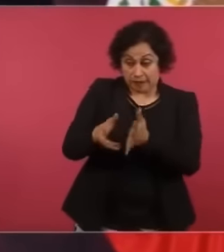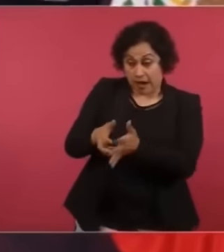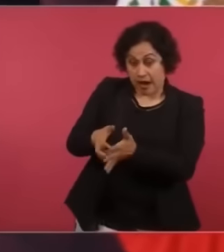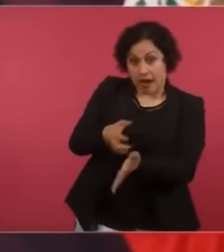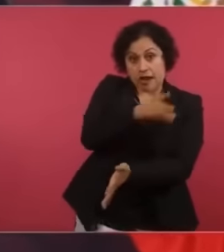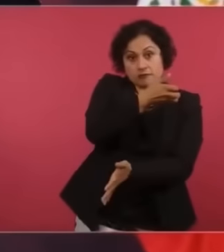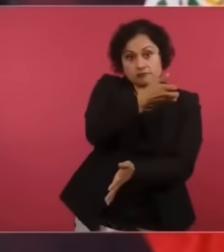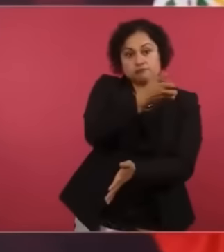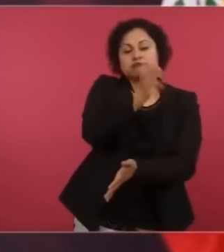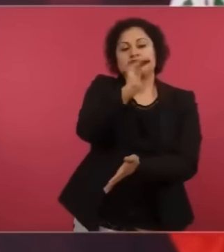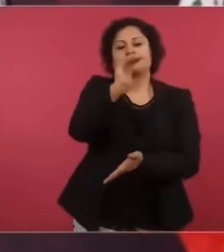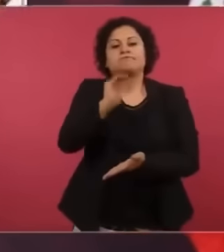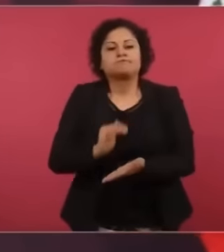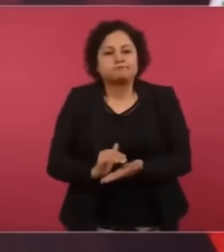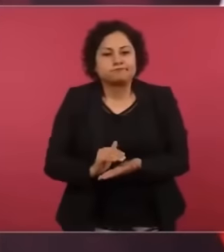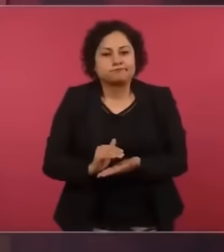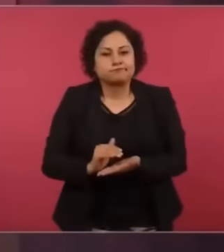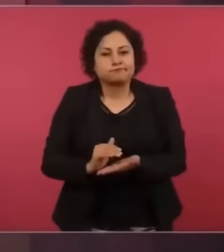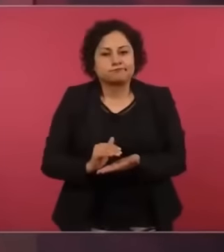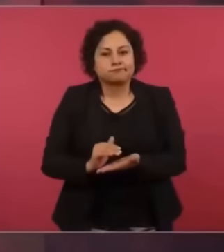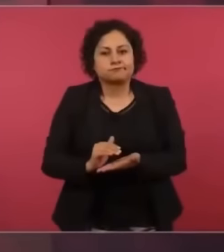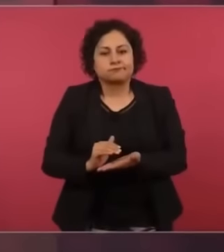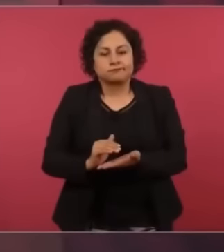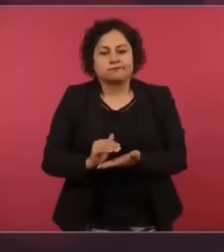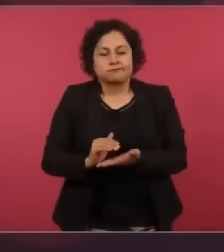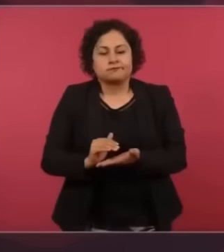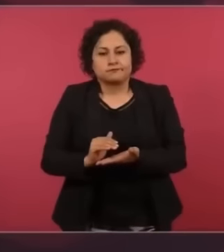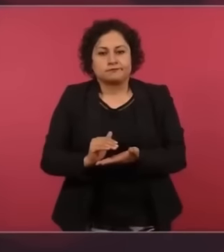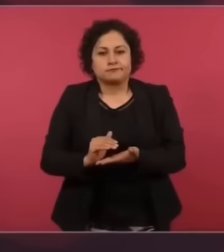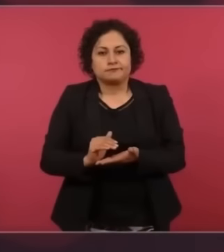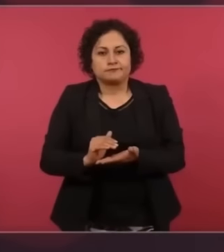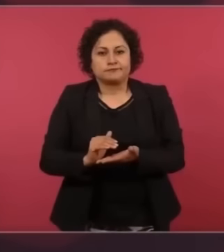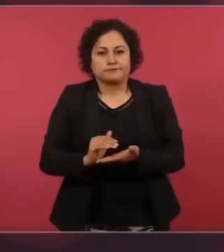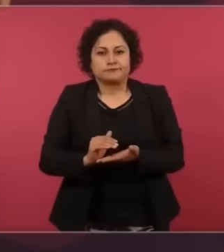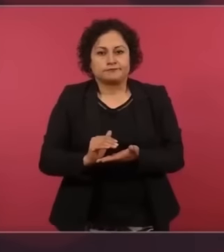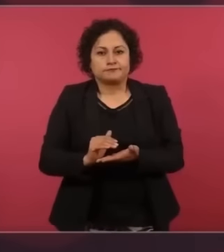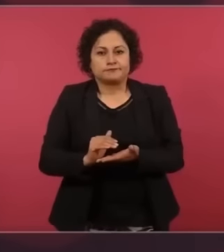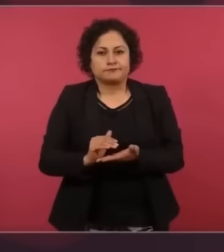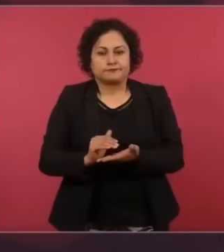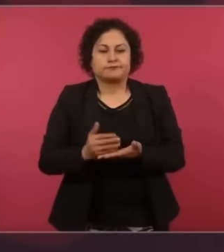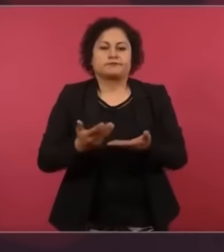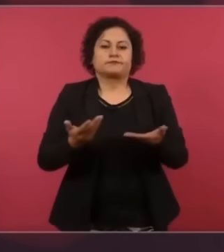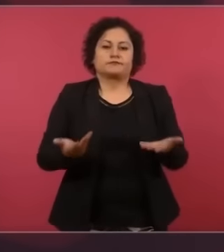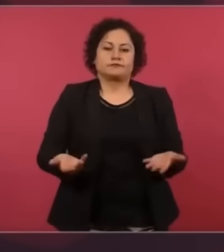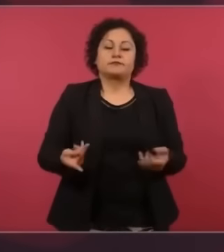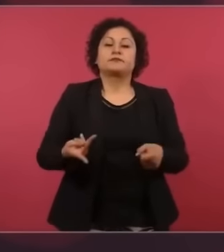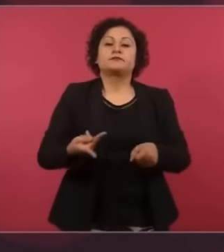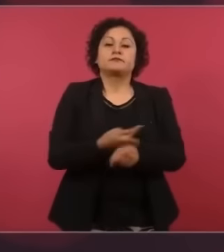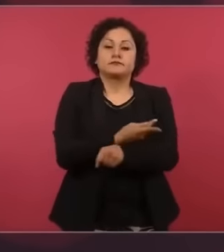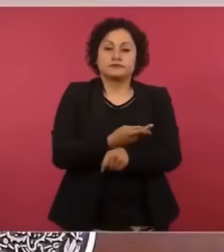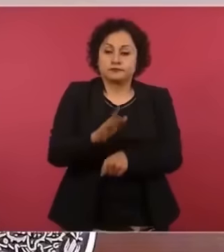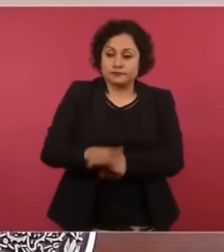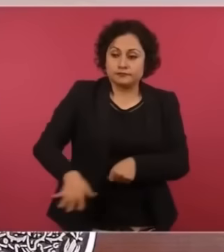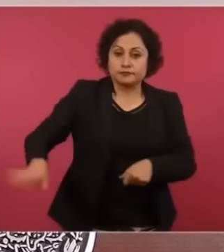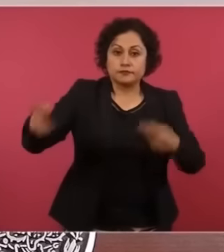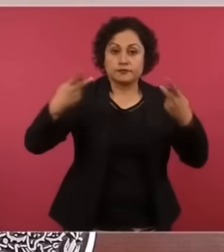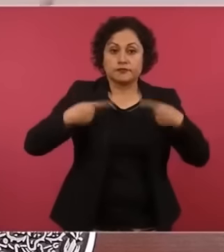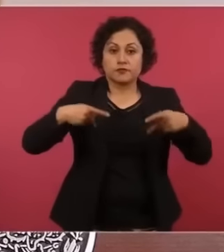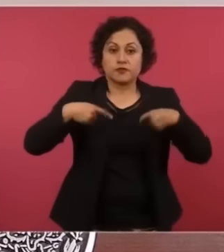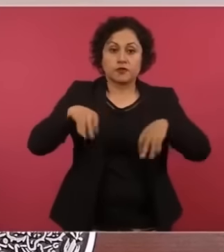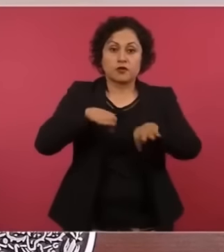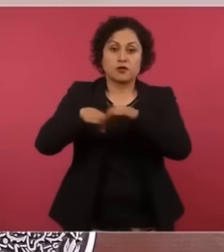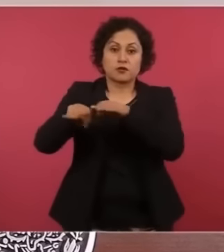llevó a cabo esa reforma, el ahorro para los trabajadores